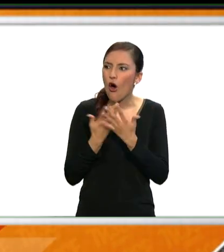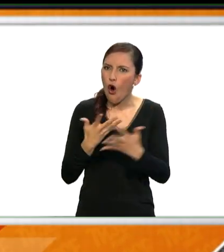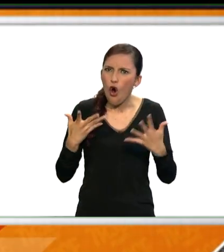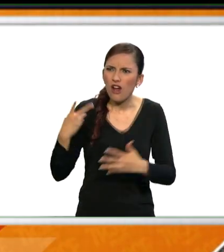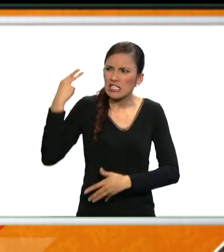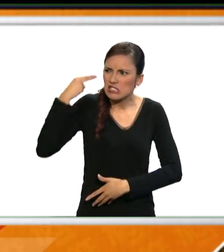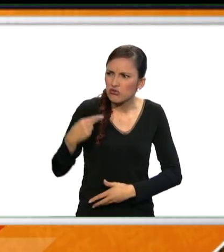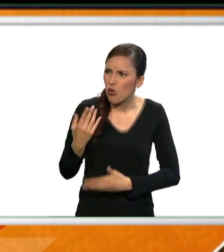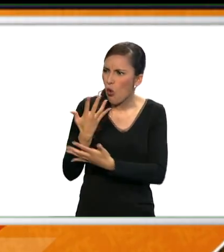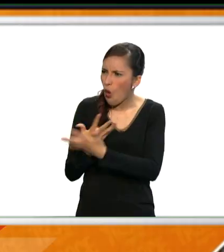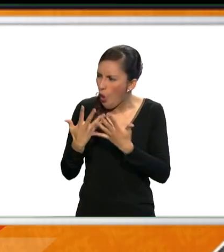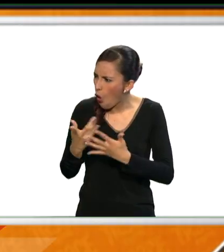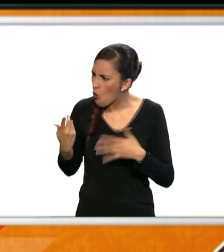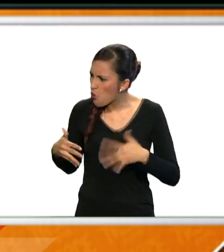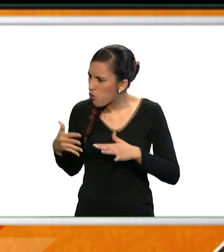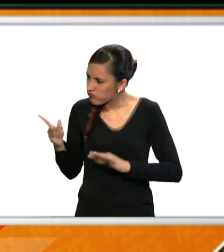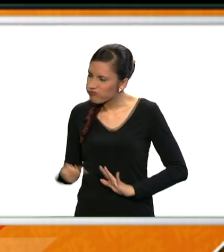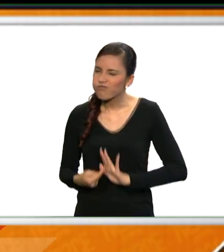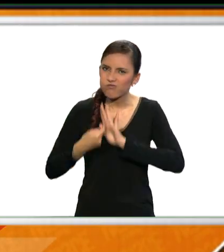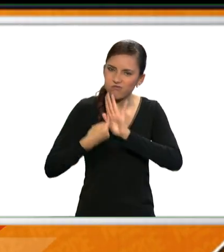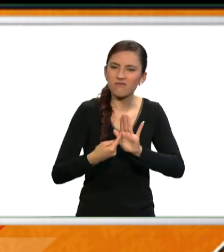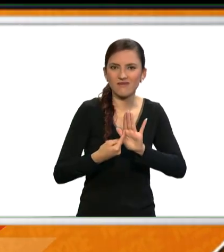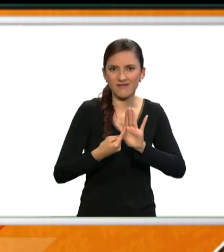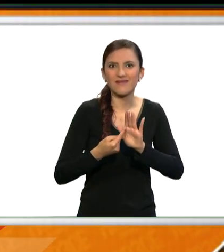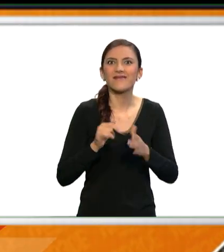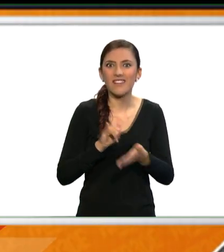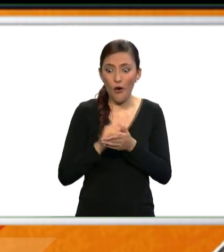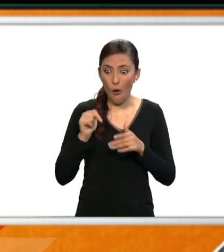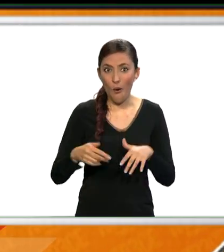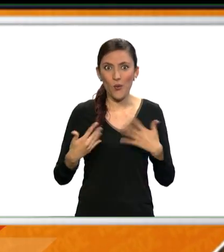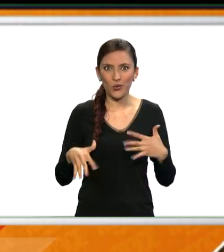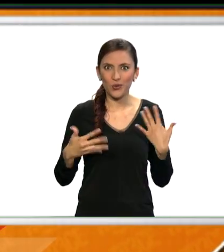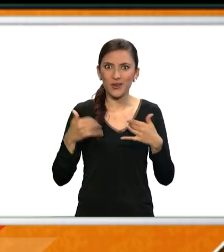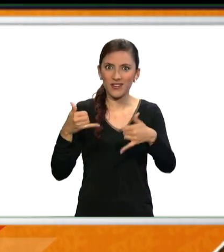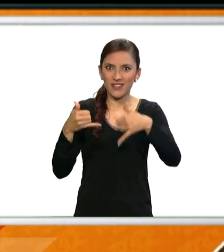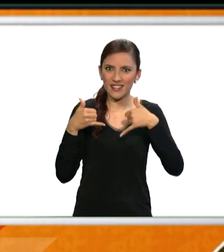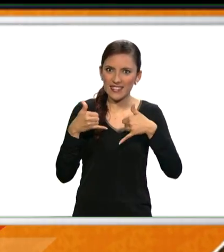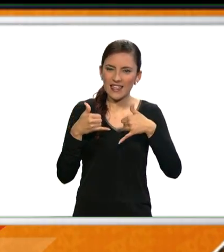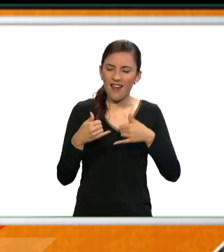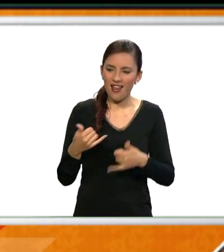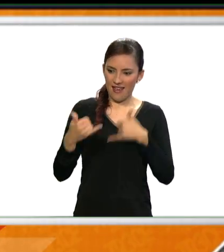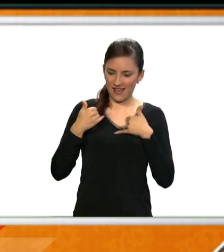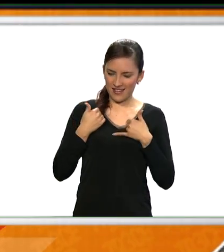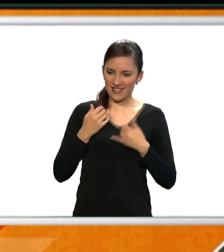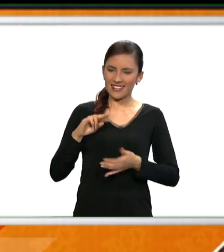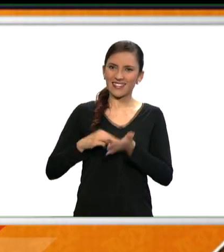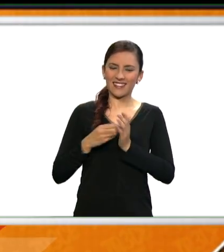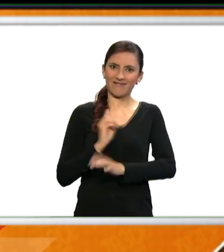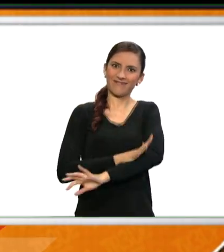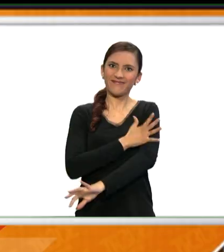y pues bueno, con esta plata que se ganó el día de hoy, pues es un impulso para poder hacerlo.